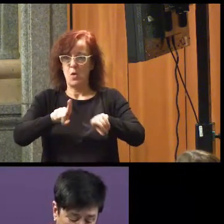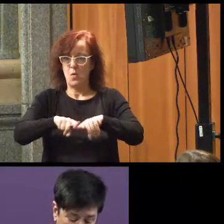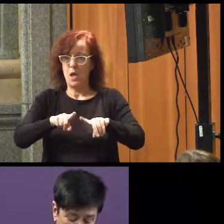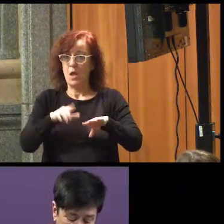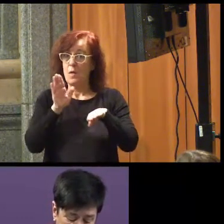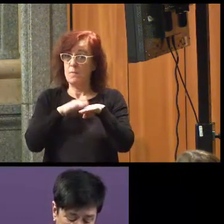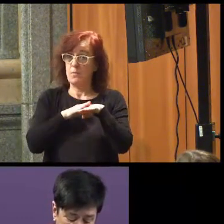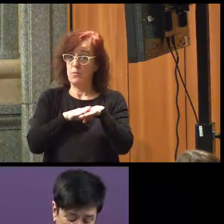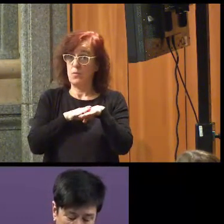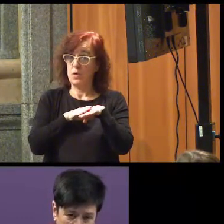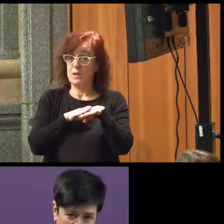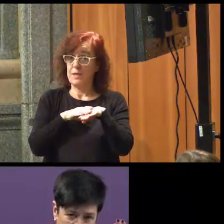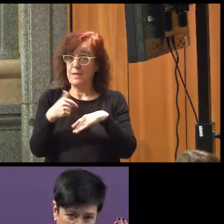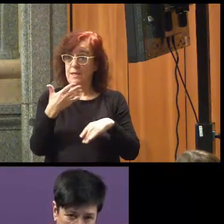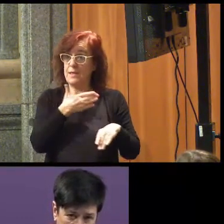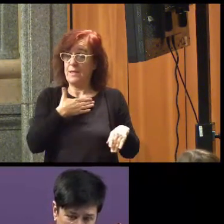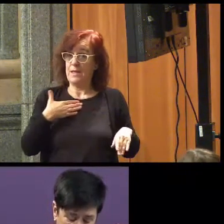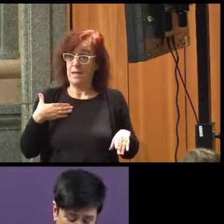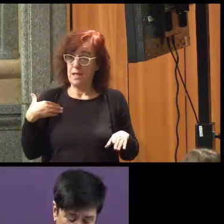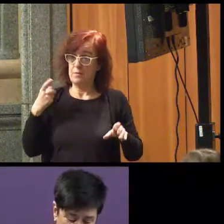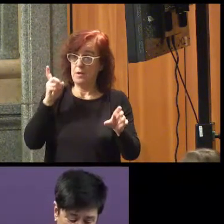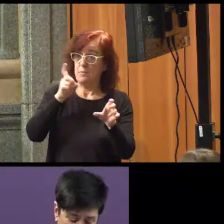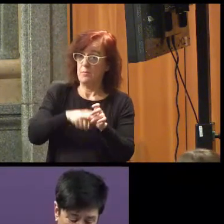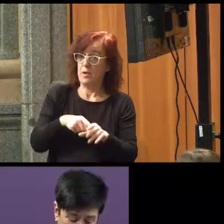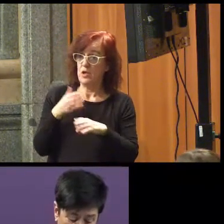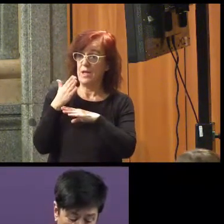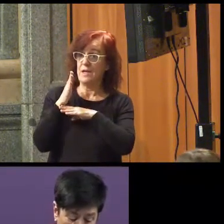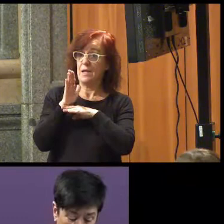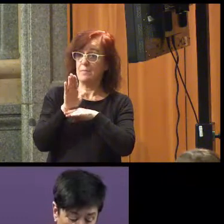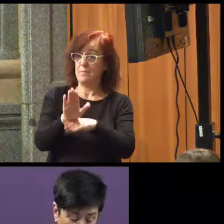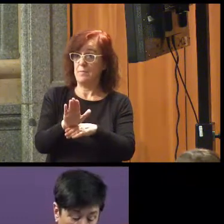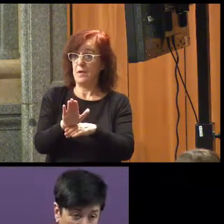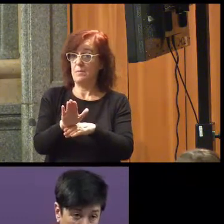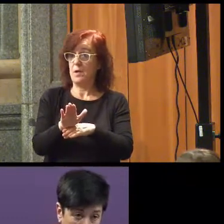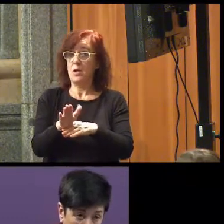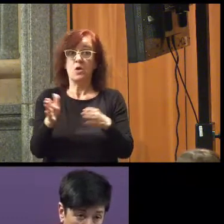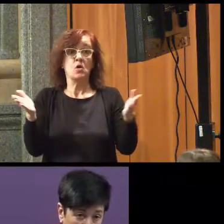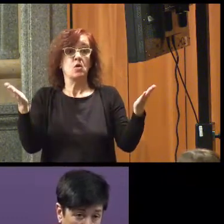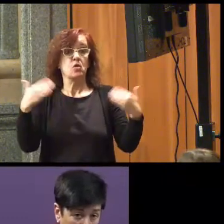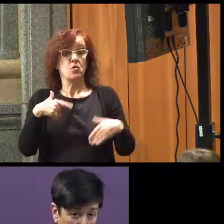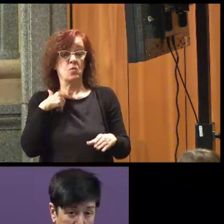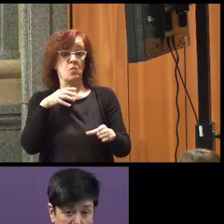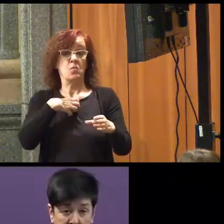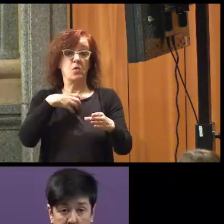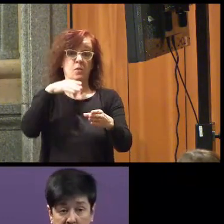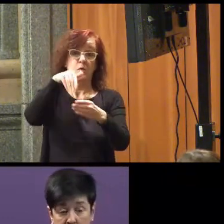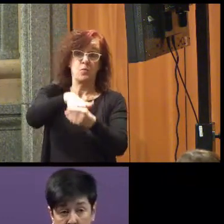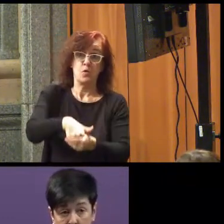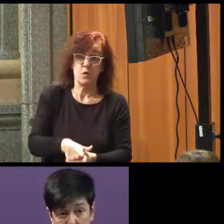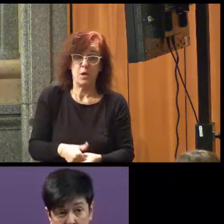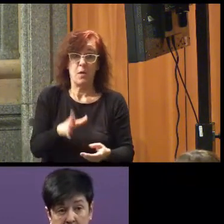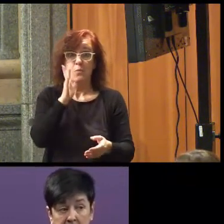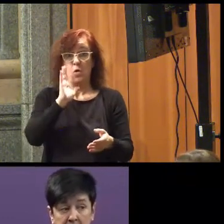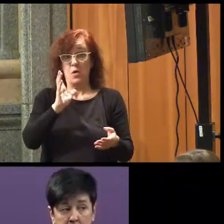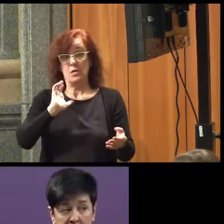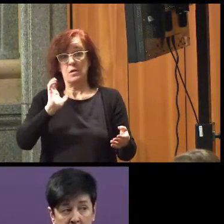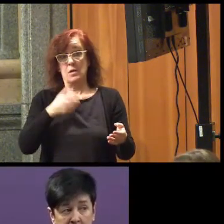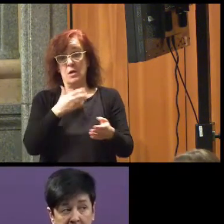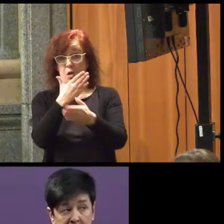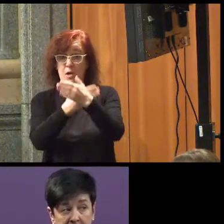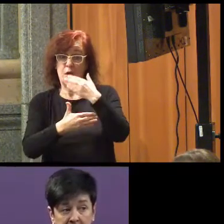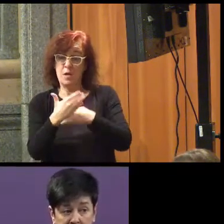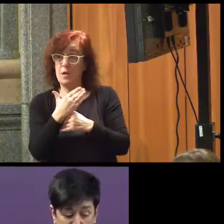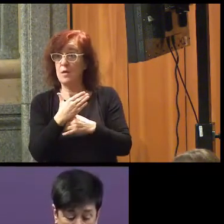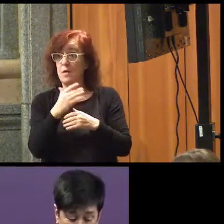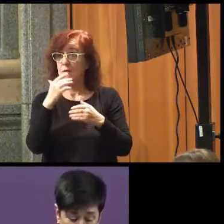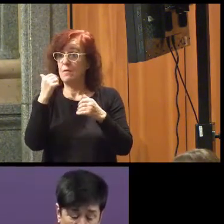si queremos participar y representarnos, pero resulta que no podemos votar o que las incapacitaciones están de determinada